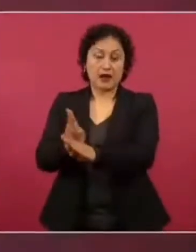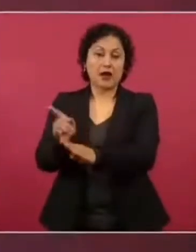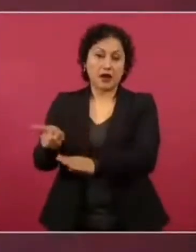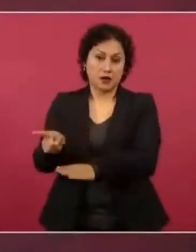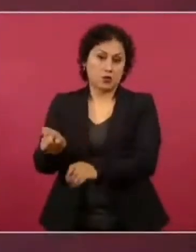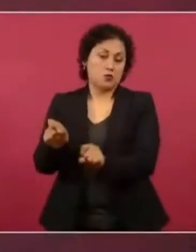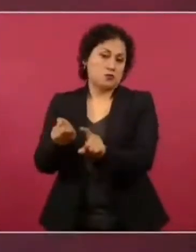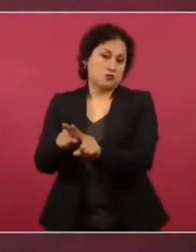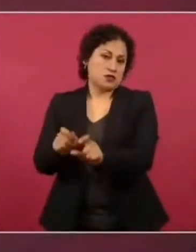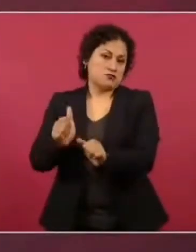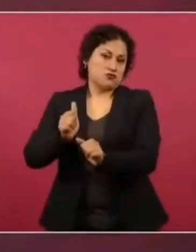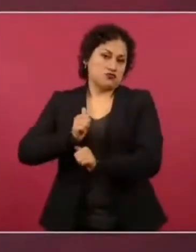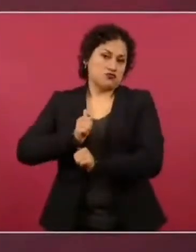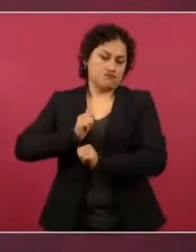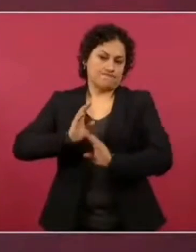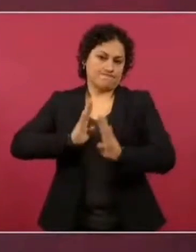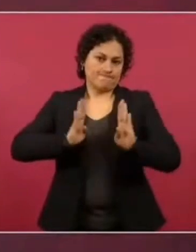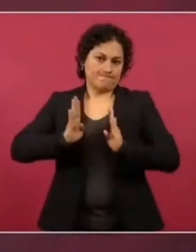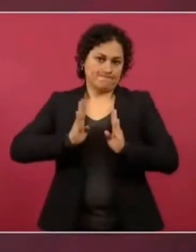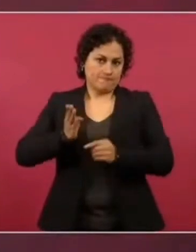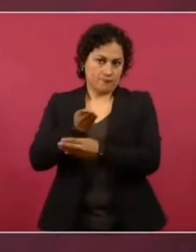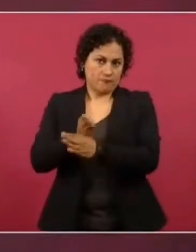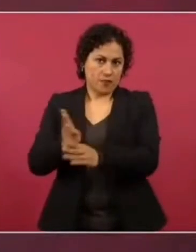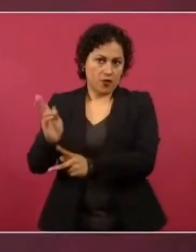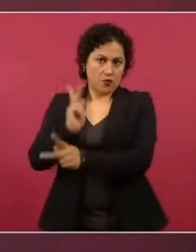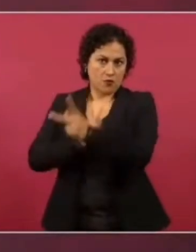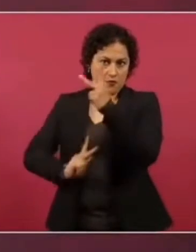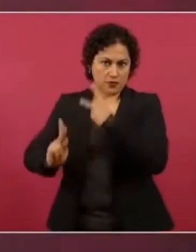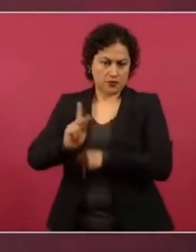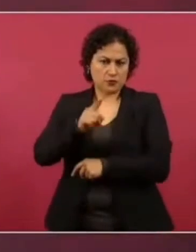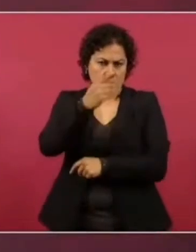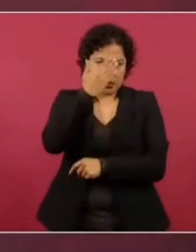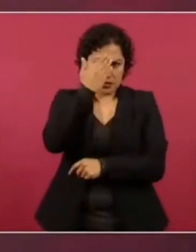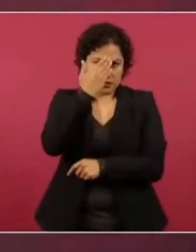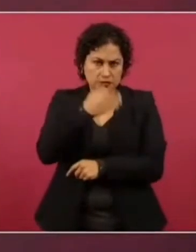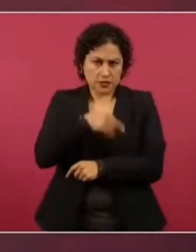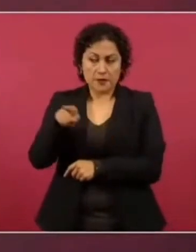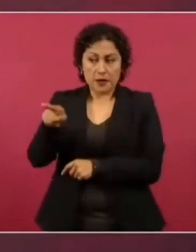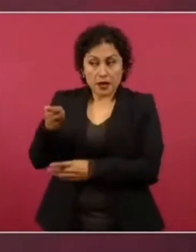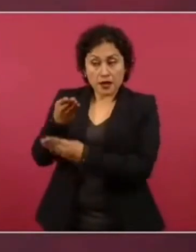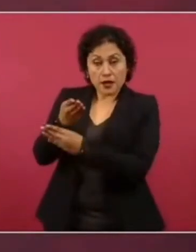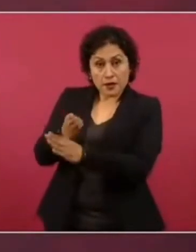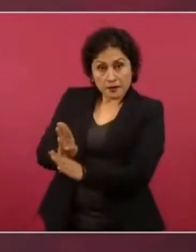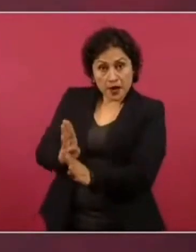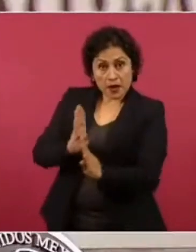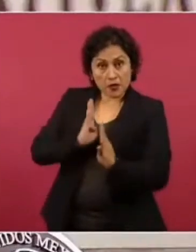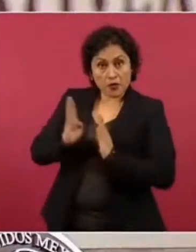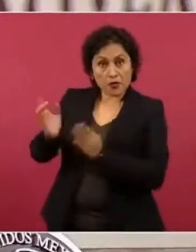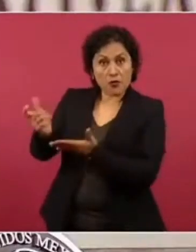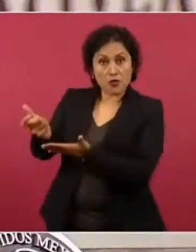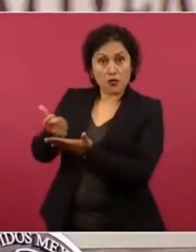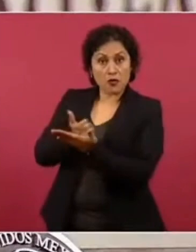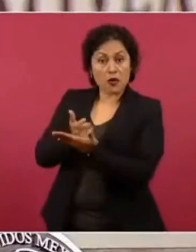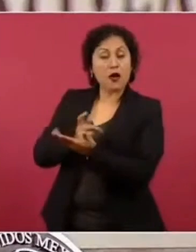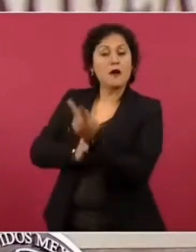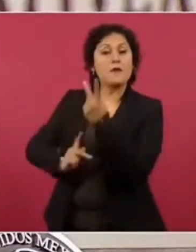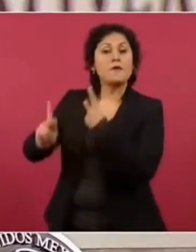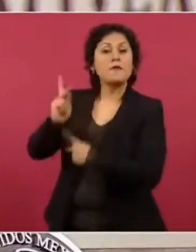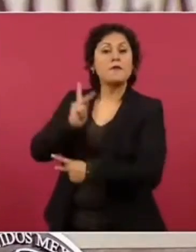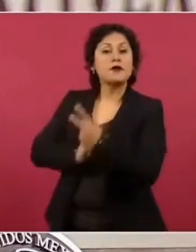Ejército. Para que le den a uno un préstamo en el banco, necesita que sea